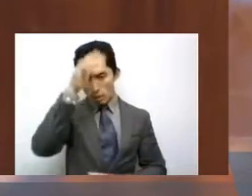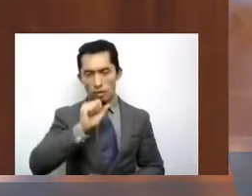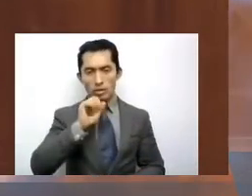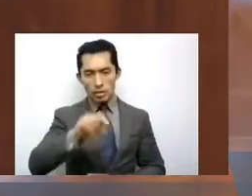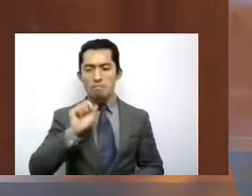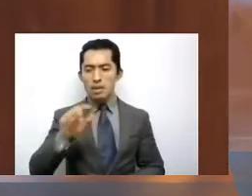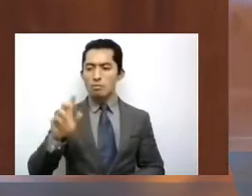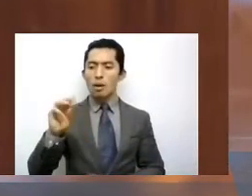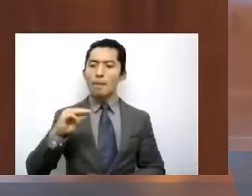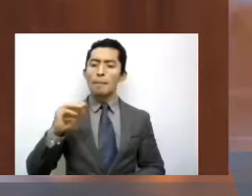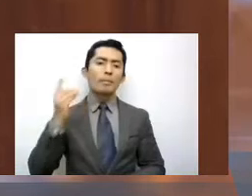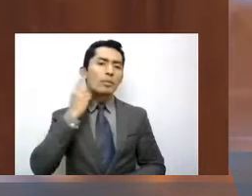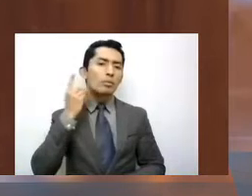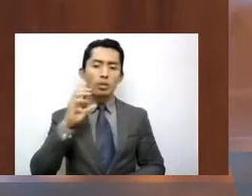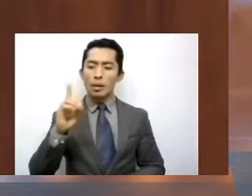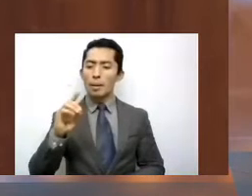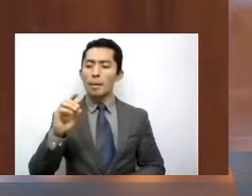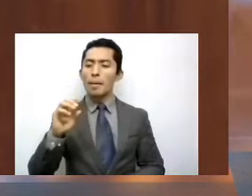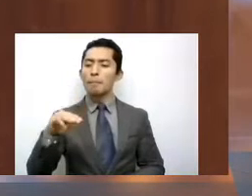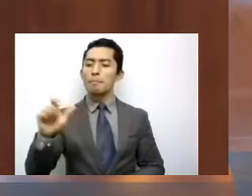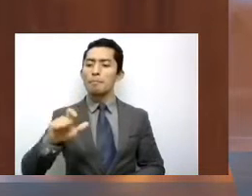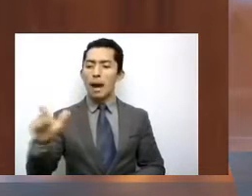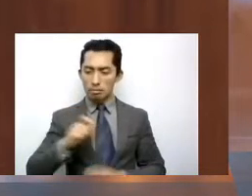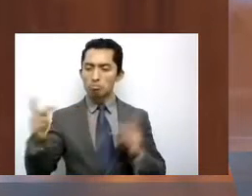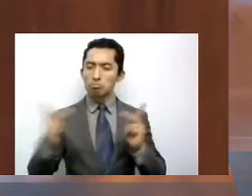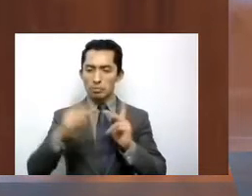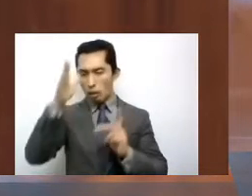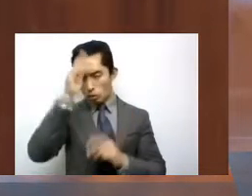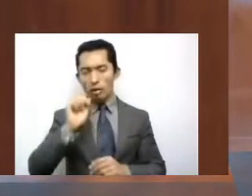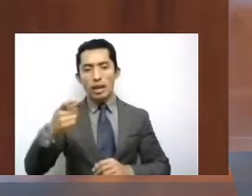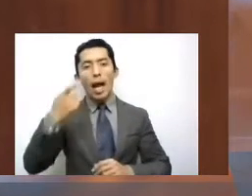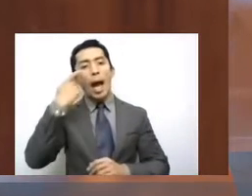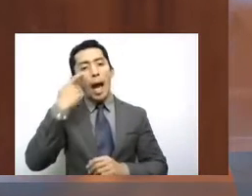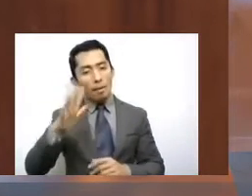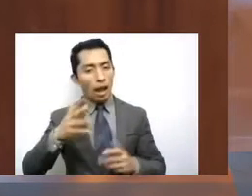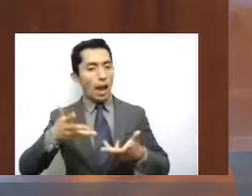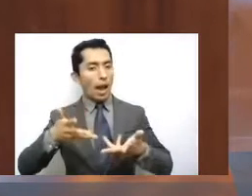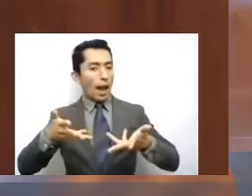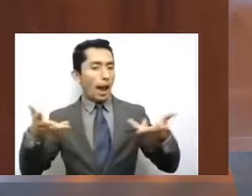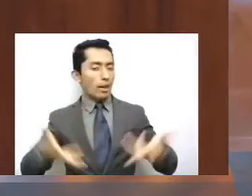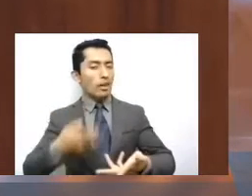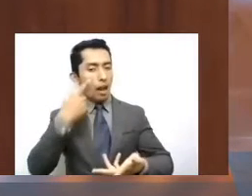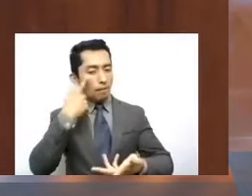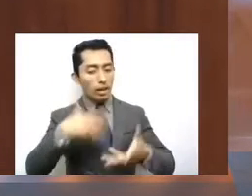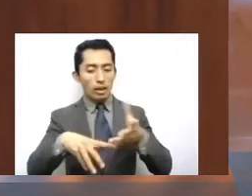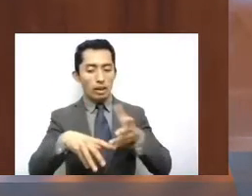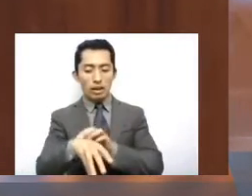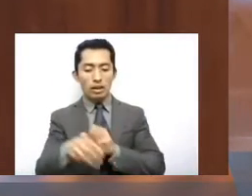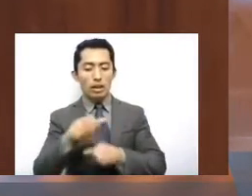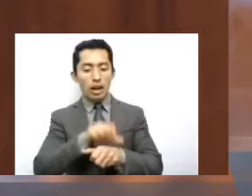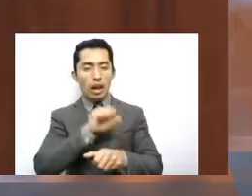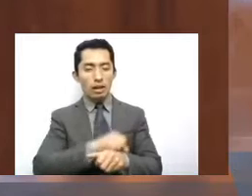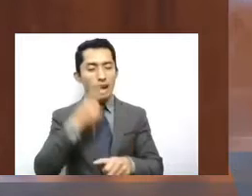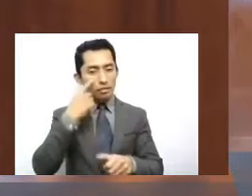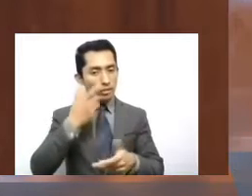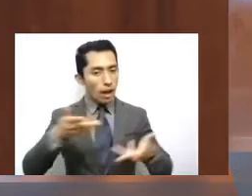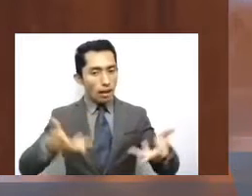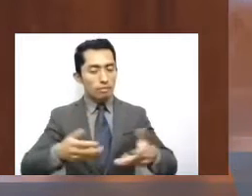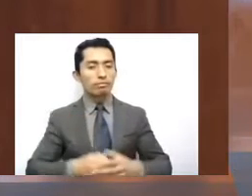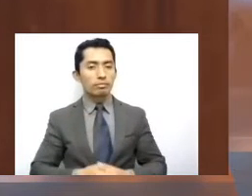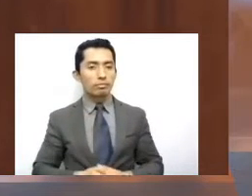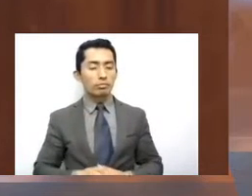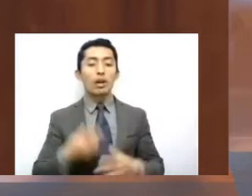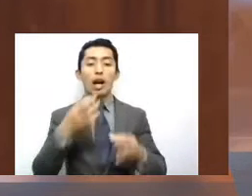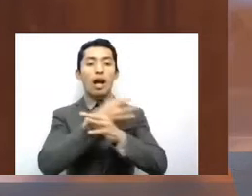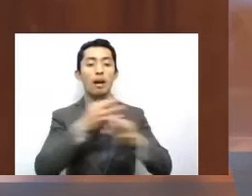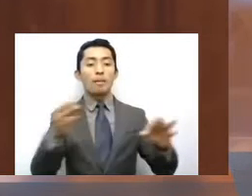Que Morena le dice que no al presidente de la república y que es lo que argumentan sus diputados. Ellos están